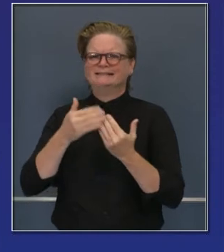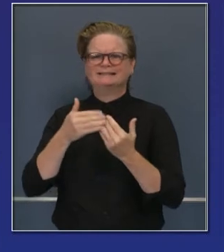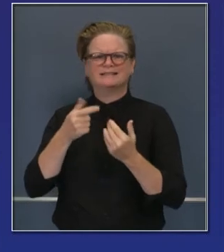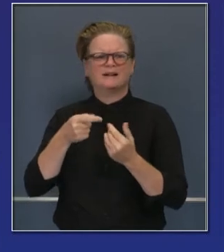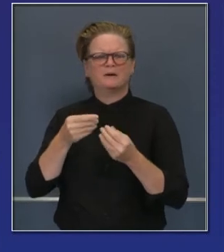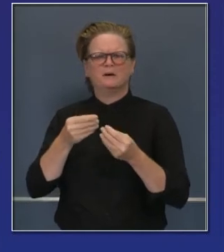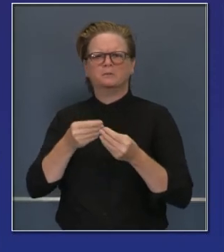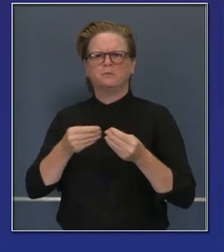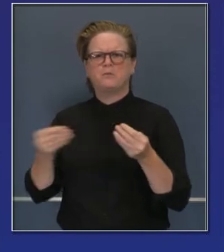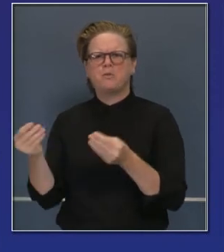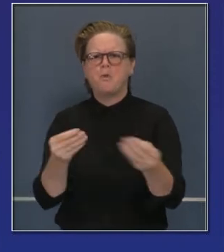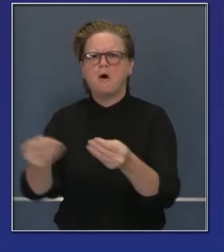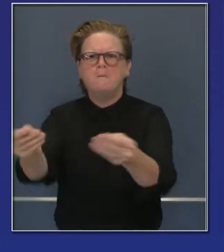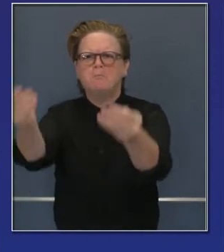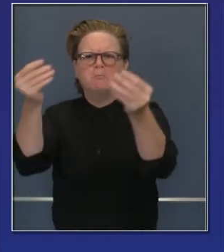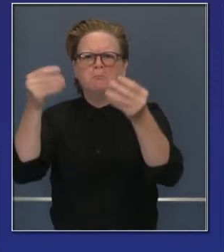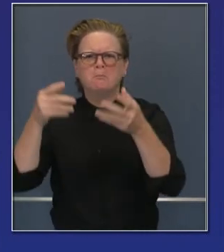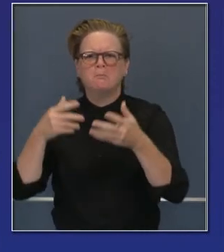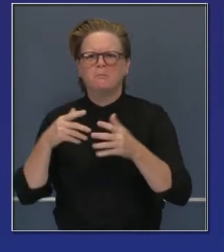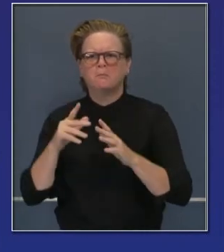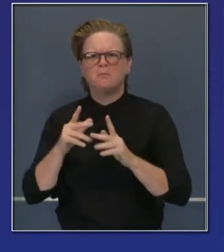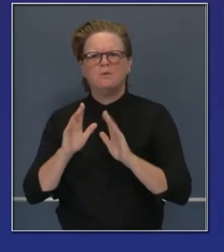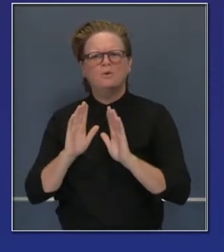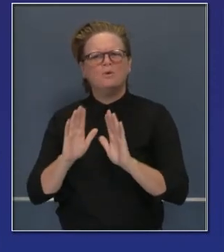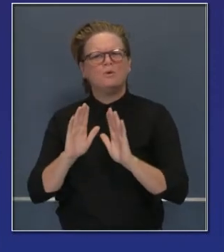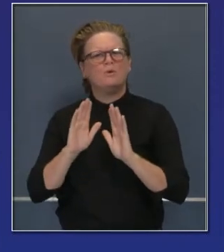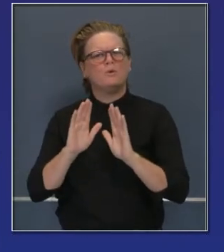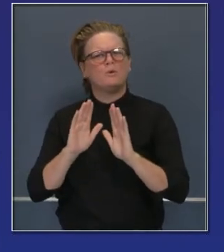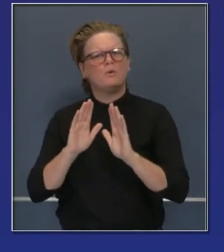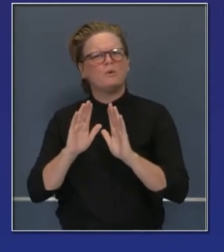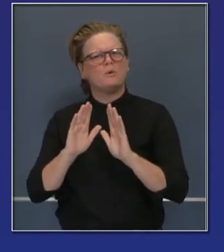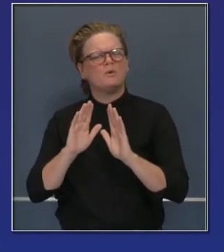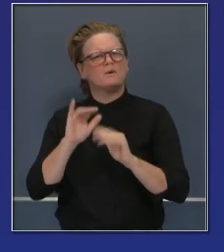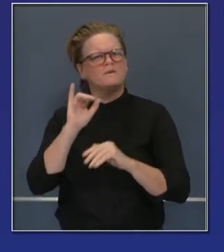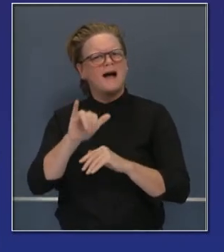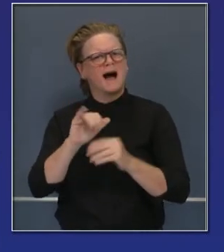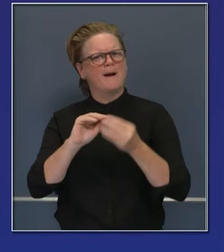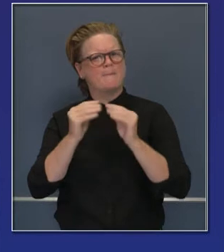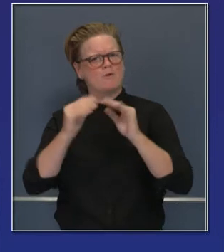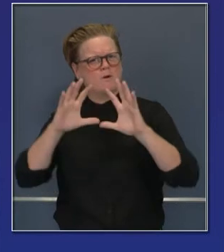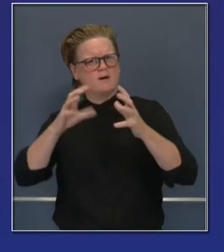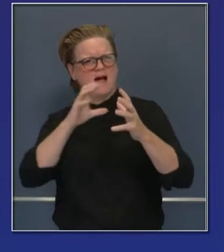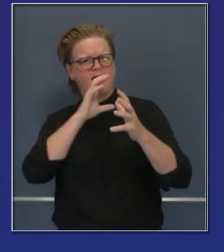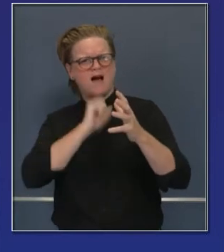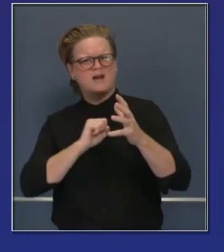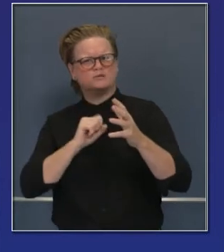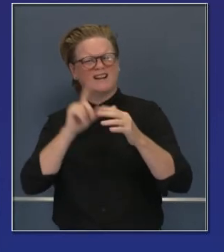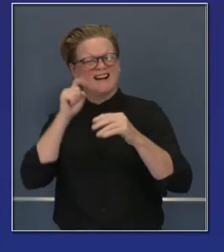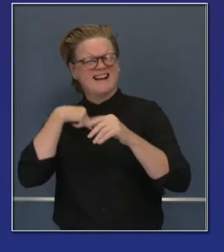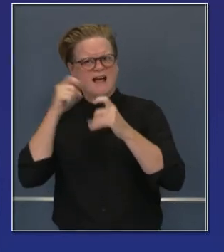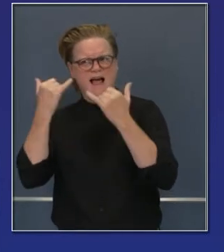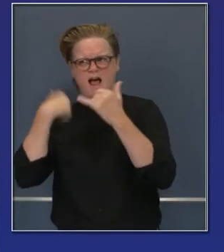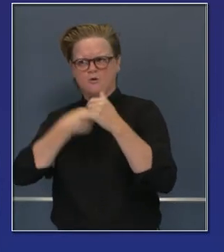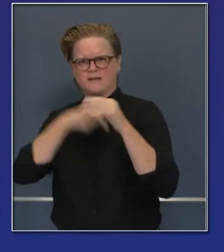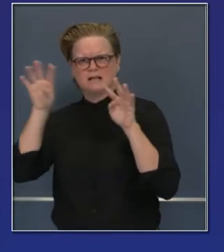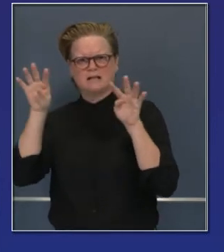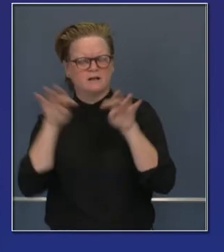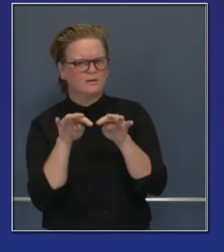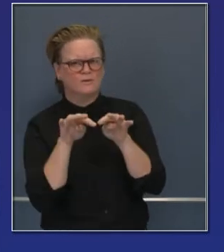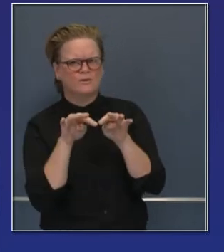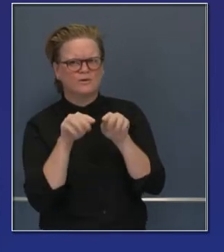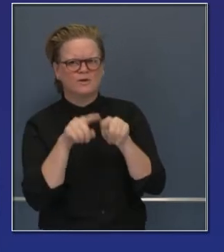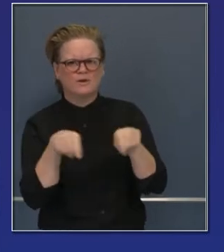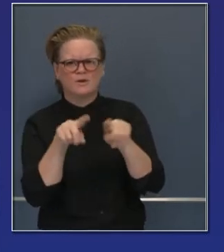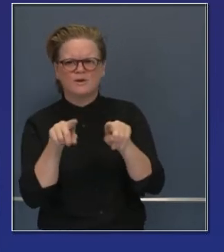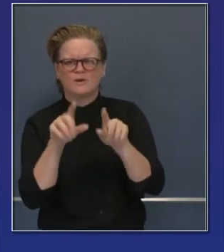a las distintas edades. Ahora está impactando desproporcionadamente a individuos de 18 a 49 años de edad. En un